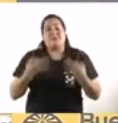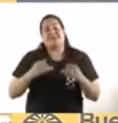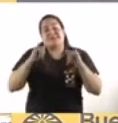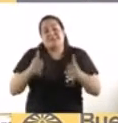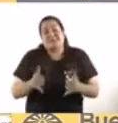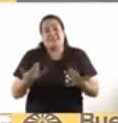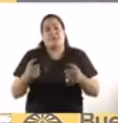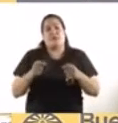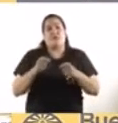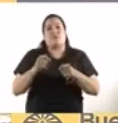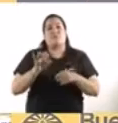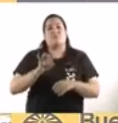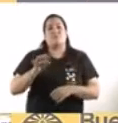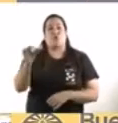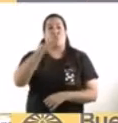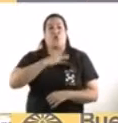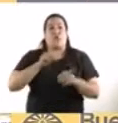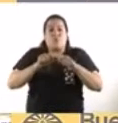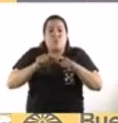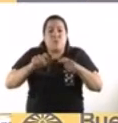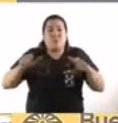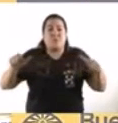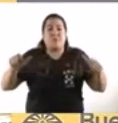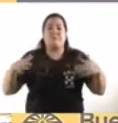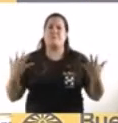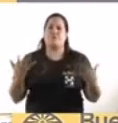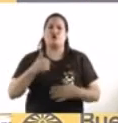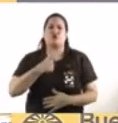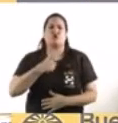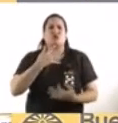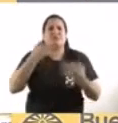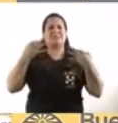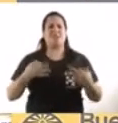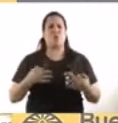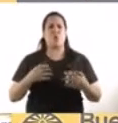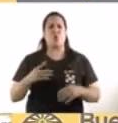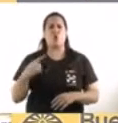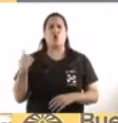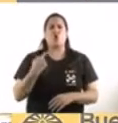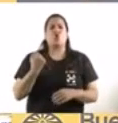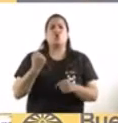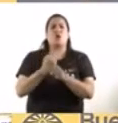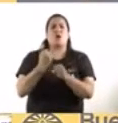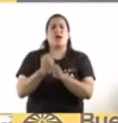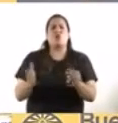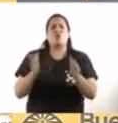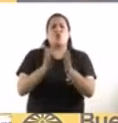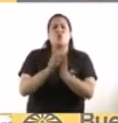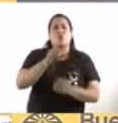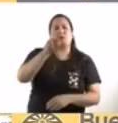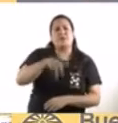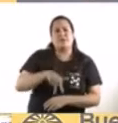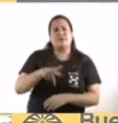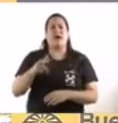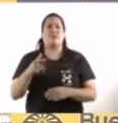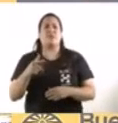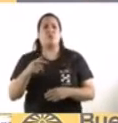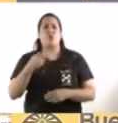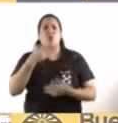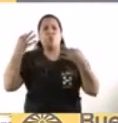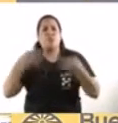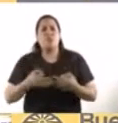convencido que trabajando juntos, organizándonos, planificando y cumpliendo las pautas,